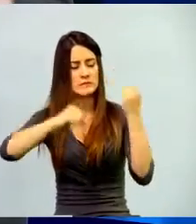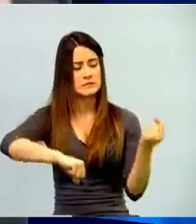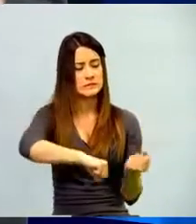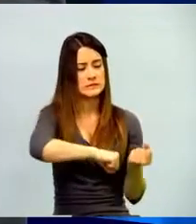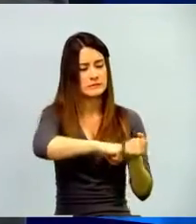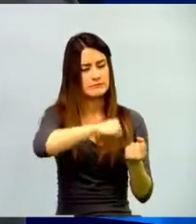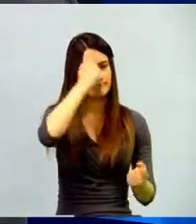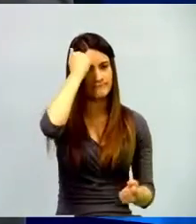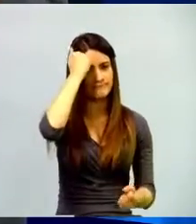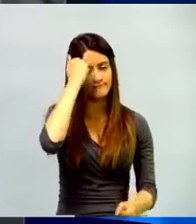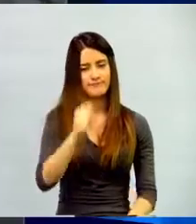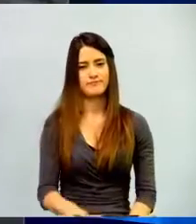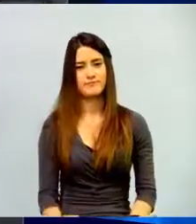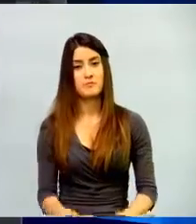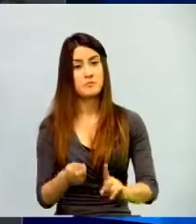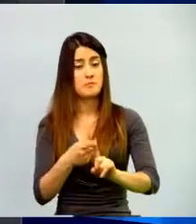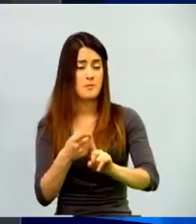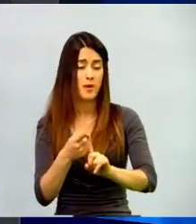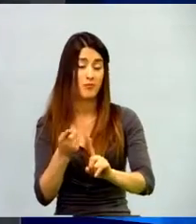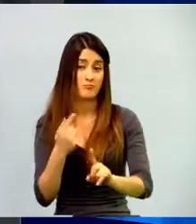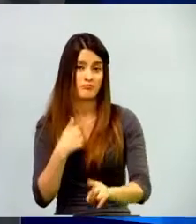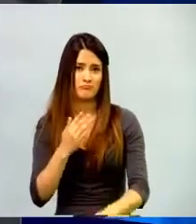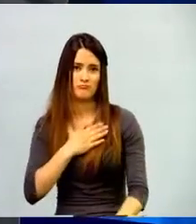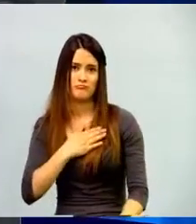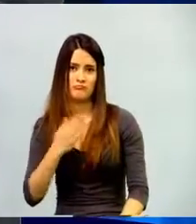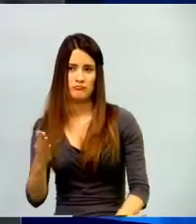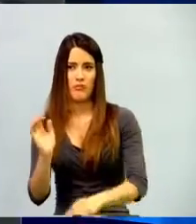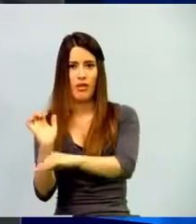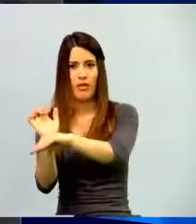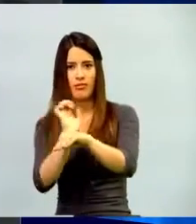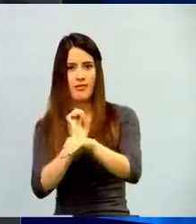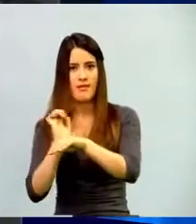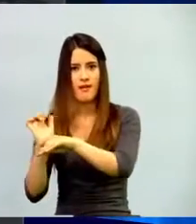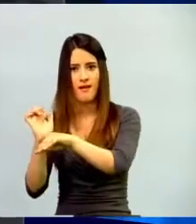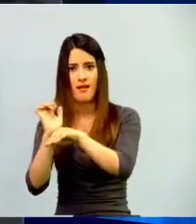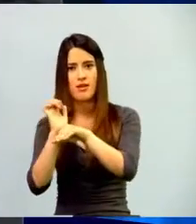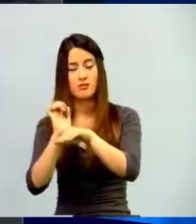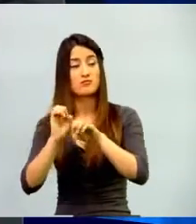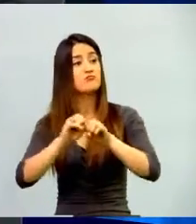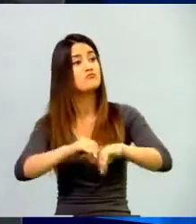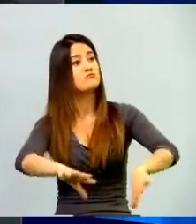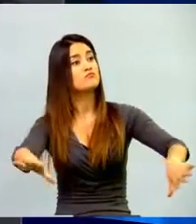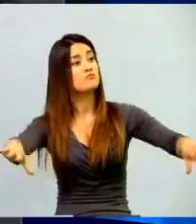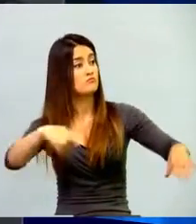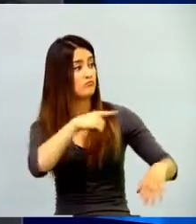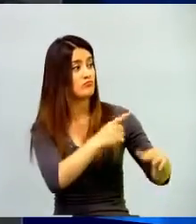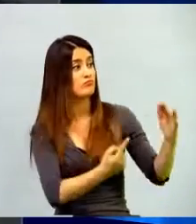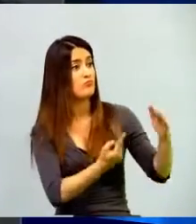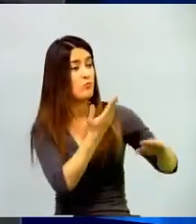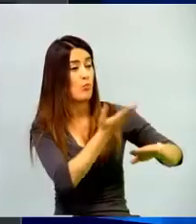entidades que hacen que estas iniciativas se muestren porque realmente van a traer